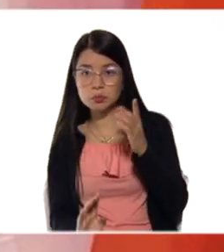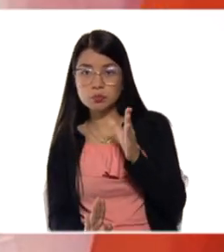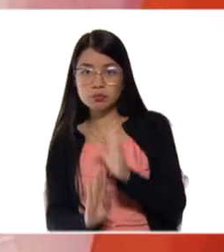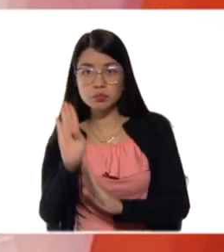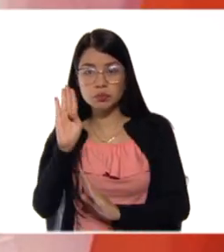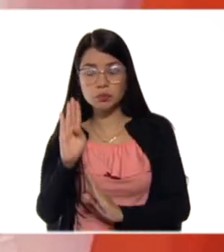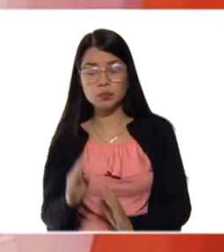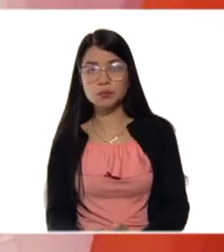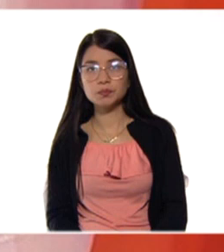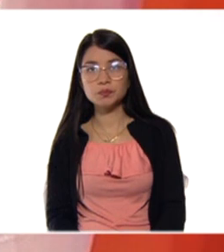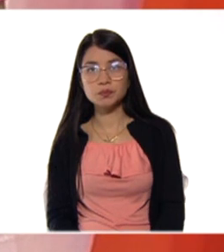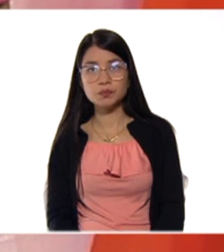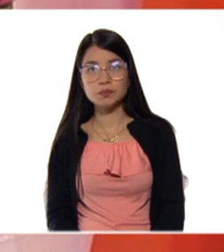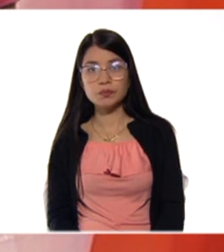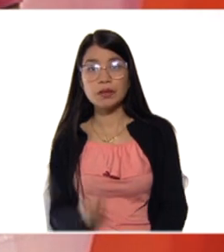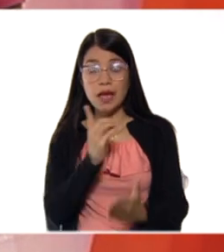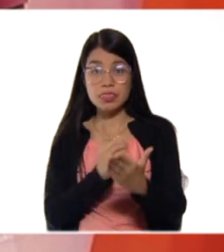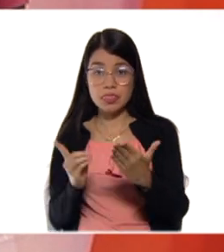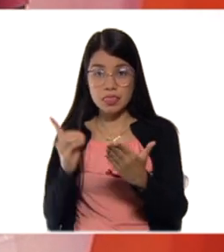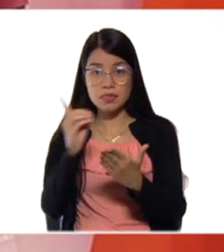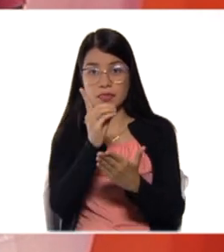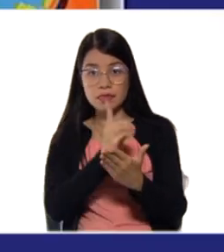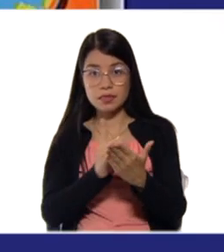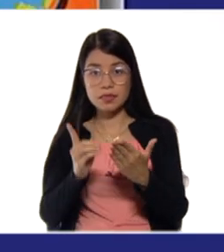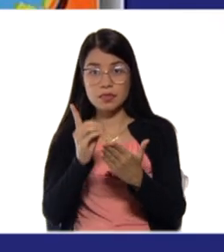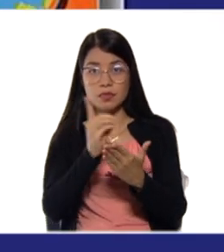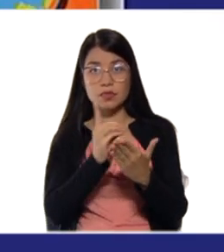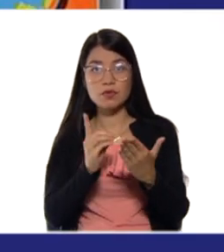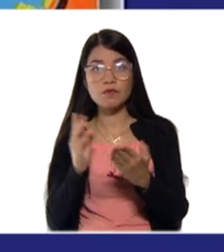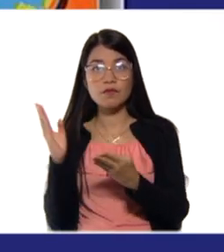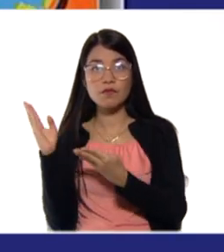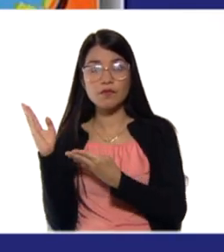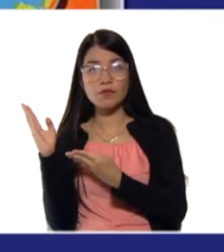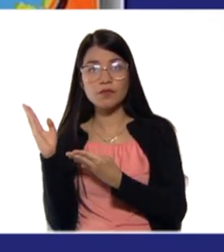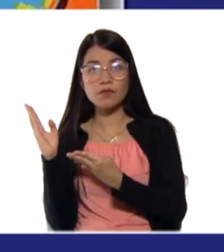Representación gráfica. Aquí tenemos la representación gráfica.